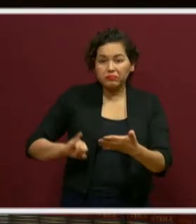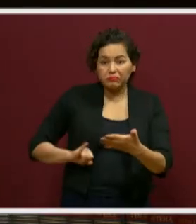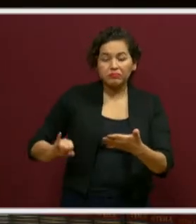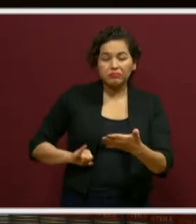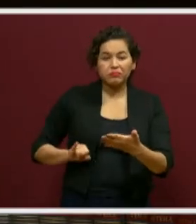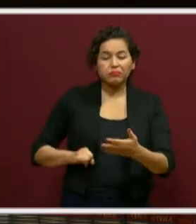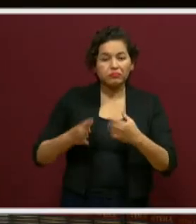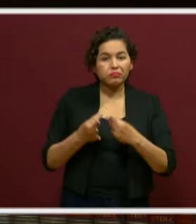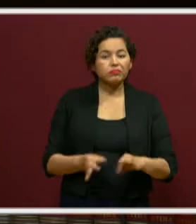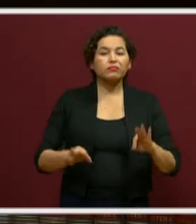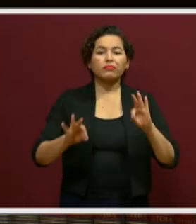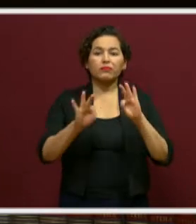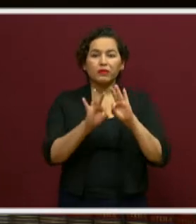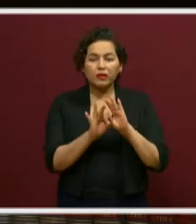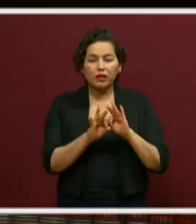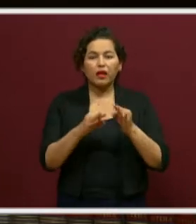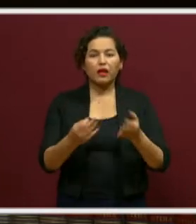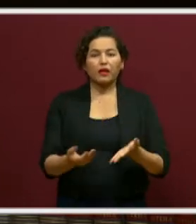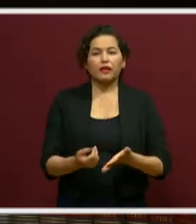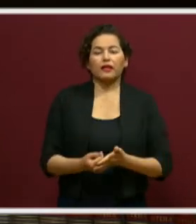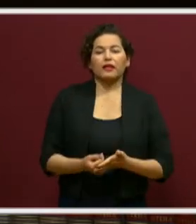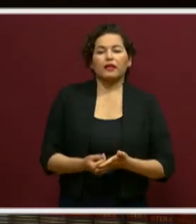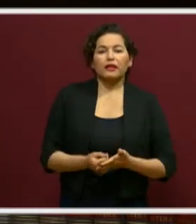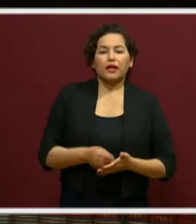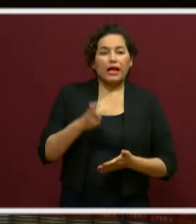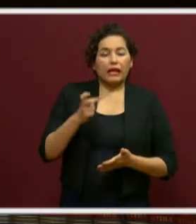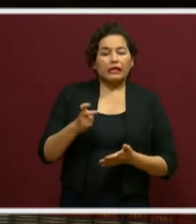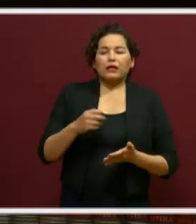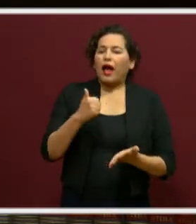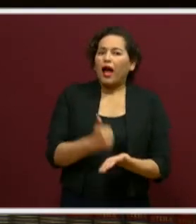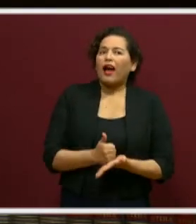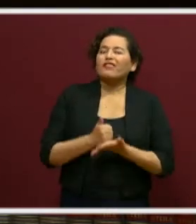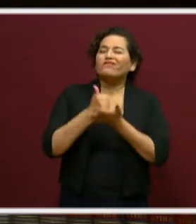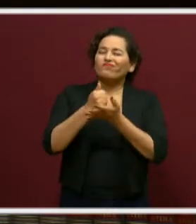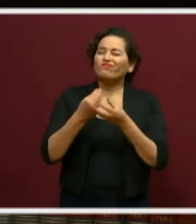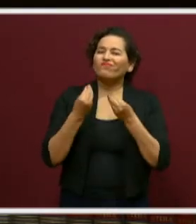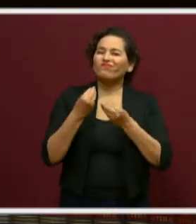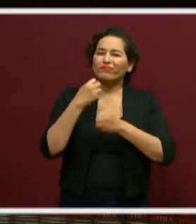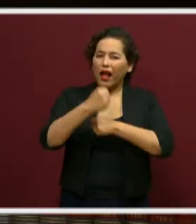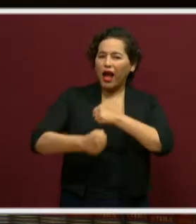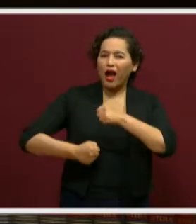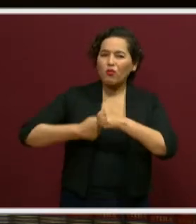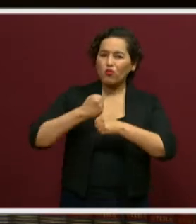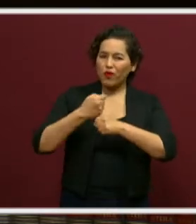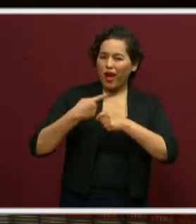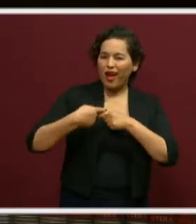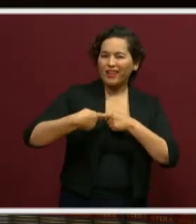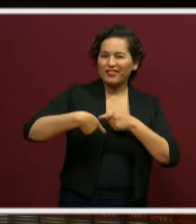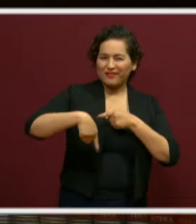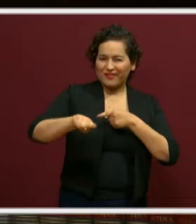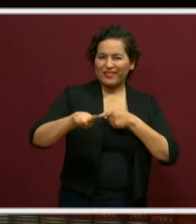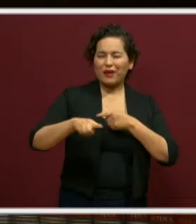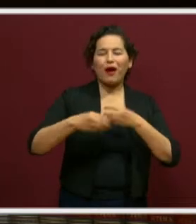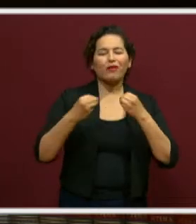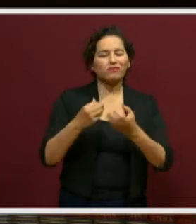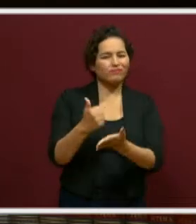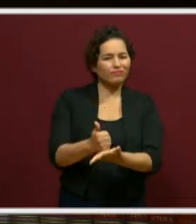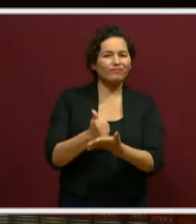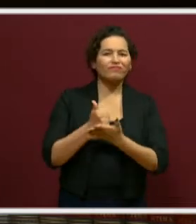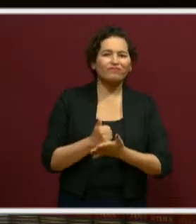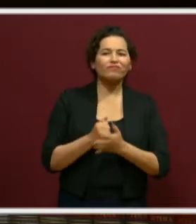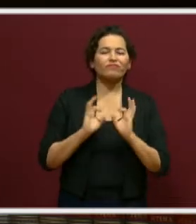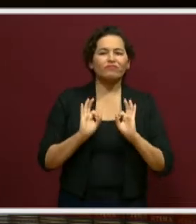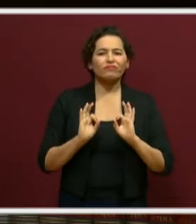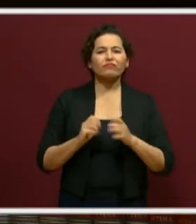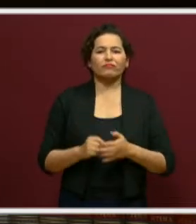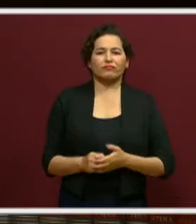permitir tomarlas en consideración para el siguiente ciclo escolar. Entonces, pues, estas preguntas